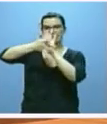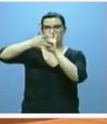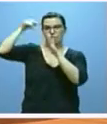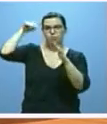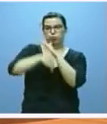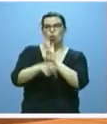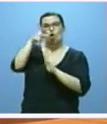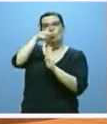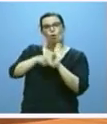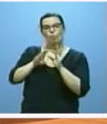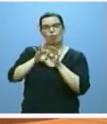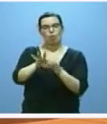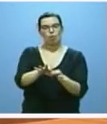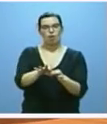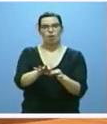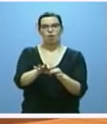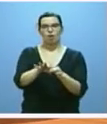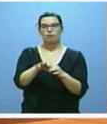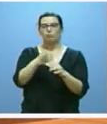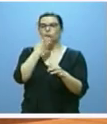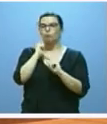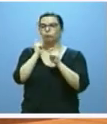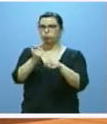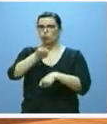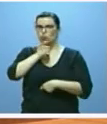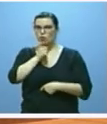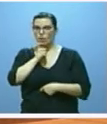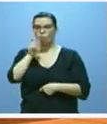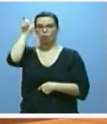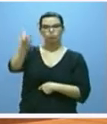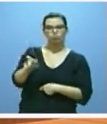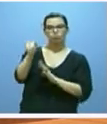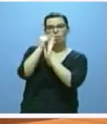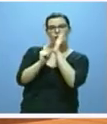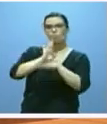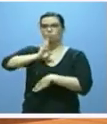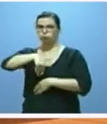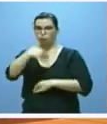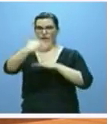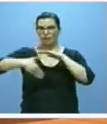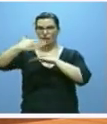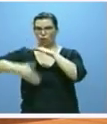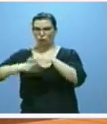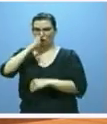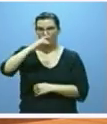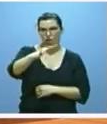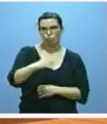con normas relativas a su nombramiento, idoneidad, obligaciones y limitación de sus mandatos,